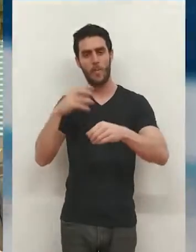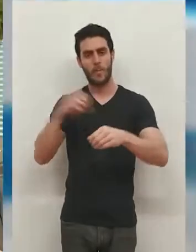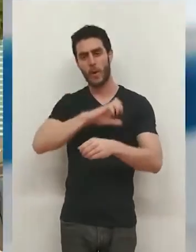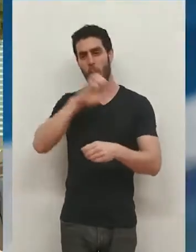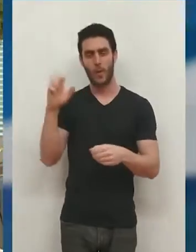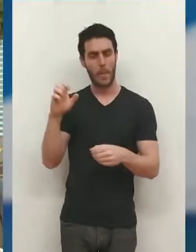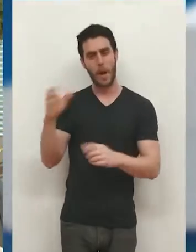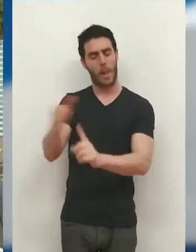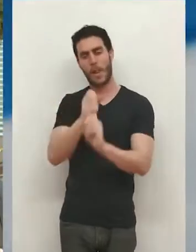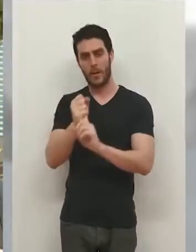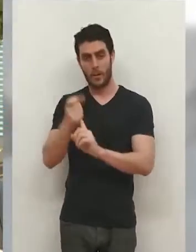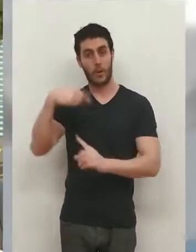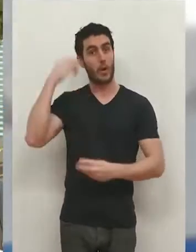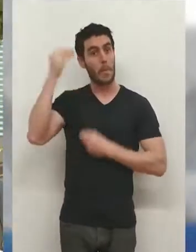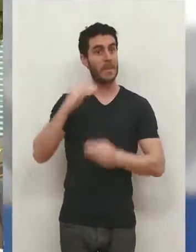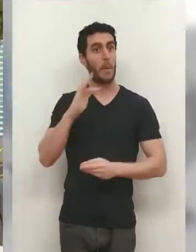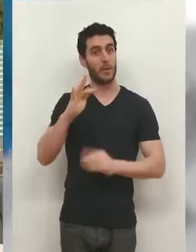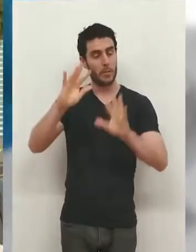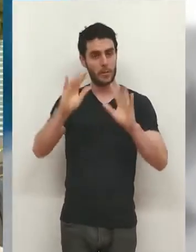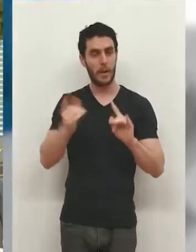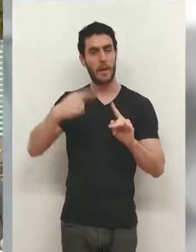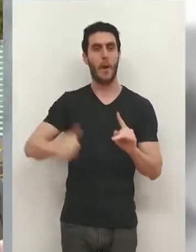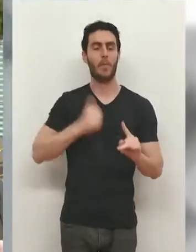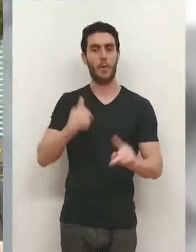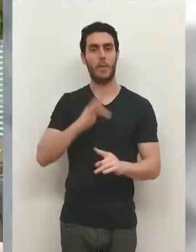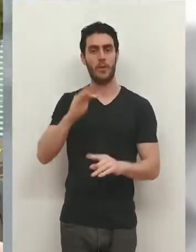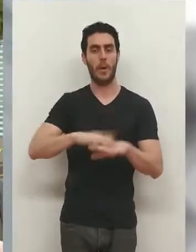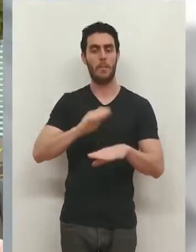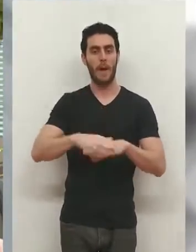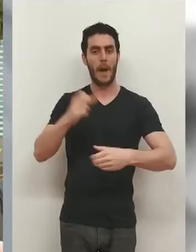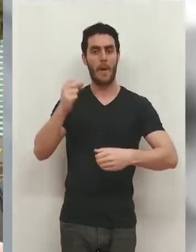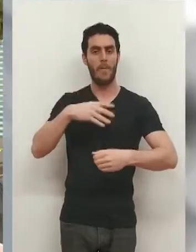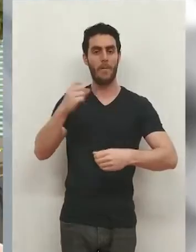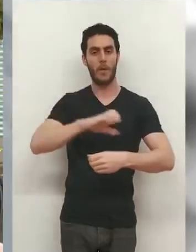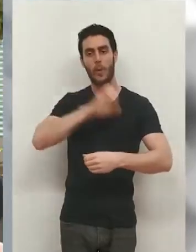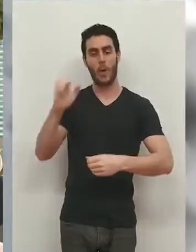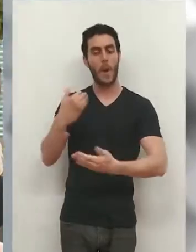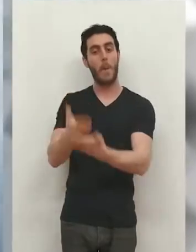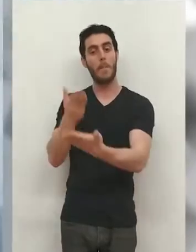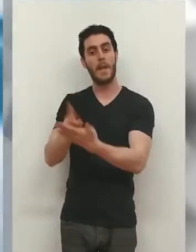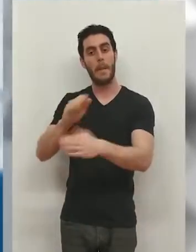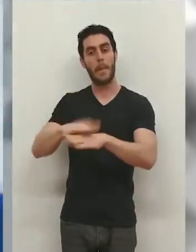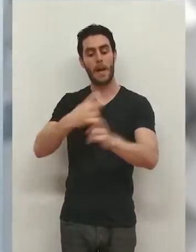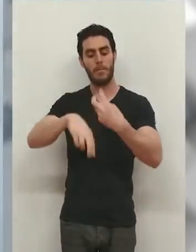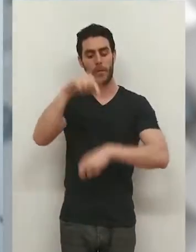europeos, que nos parece muy razonable, también es una buena oportunidad para reclamar fondos europeos para esta intervención.